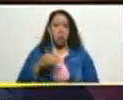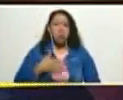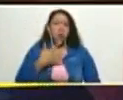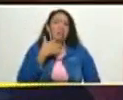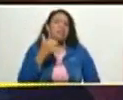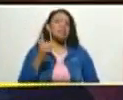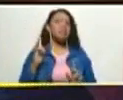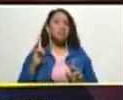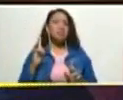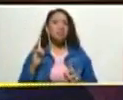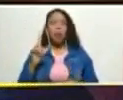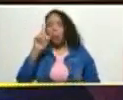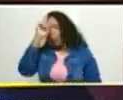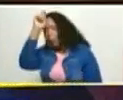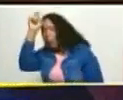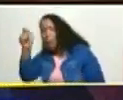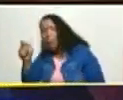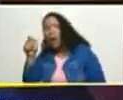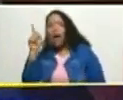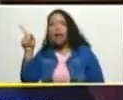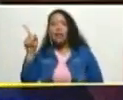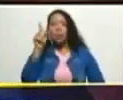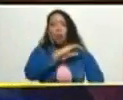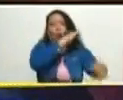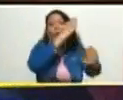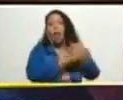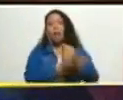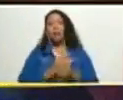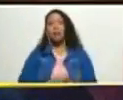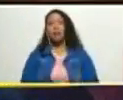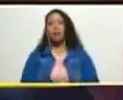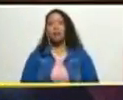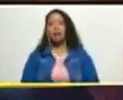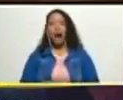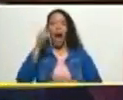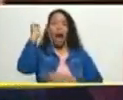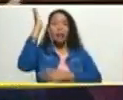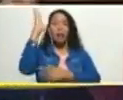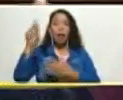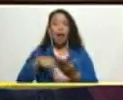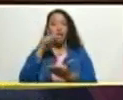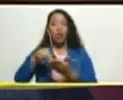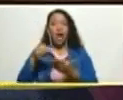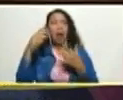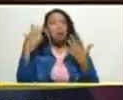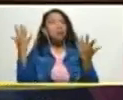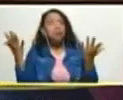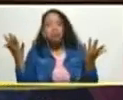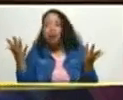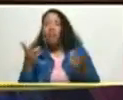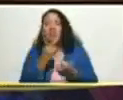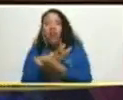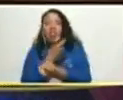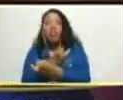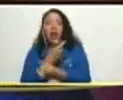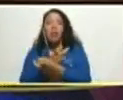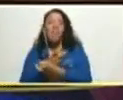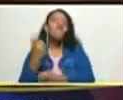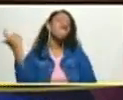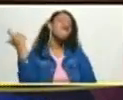que le reconocen determinado poder a la asamblea nacional de Narnia vencido